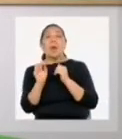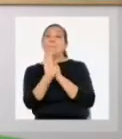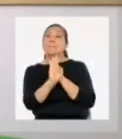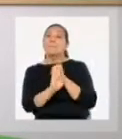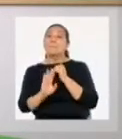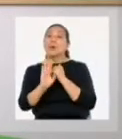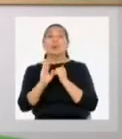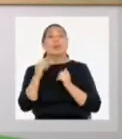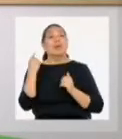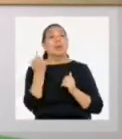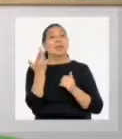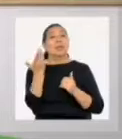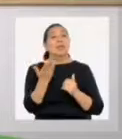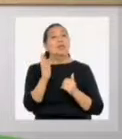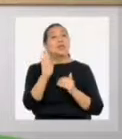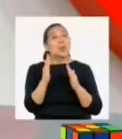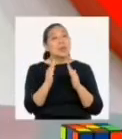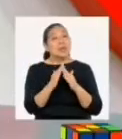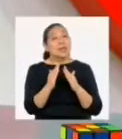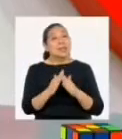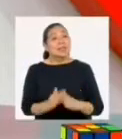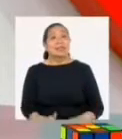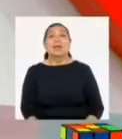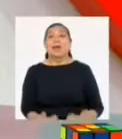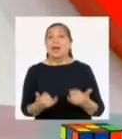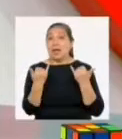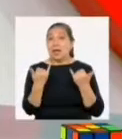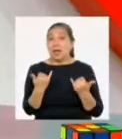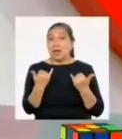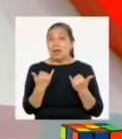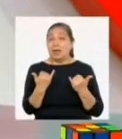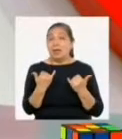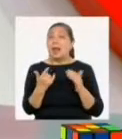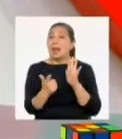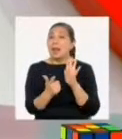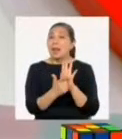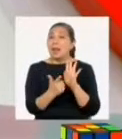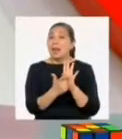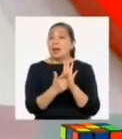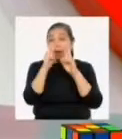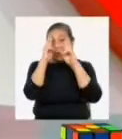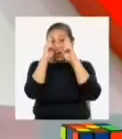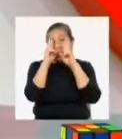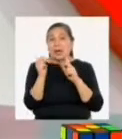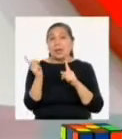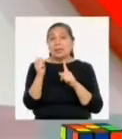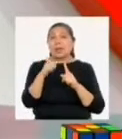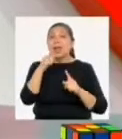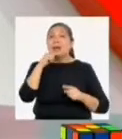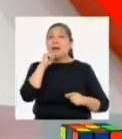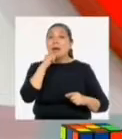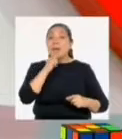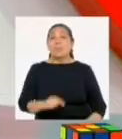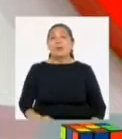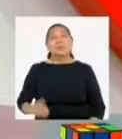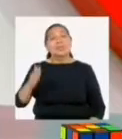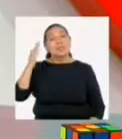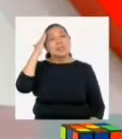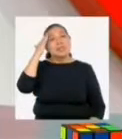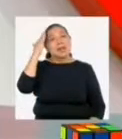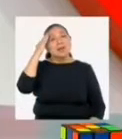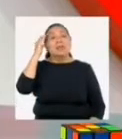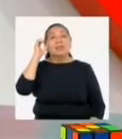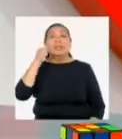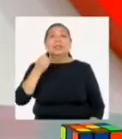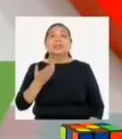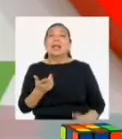y protección generada en el hogar. En la actualidad, ¿qué leyes propician el respeto hacia la mujer? ¿Saben?